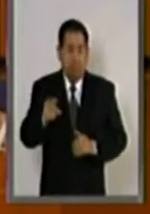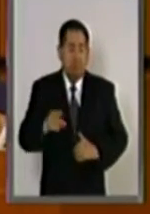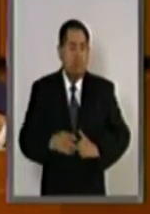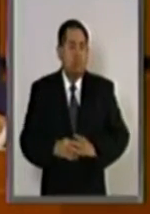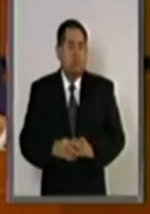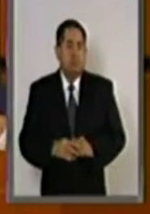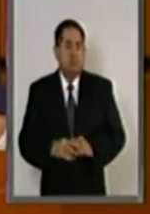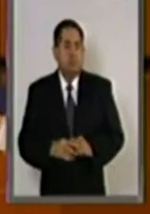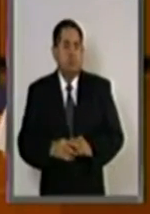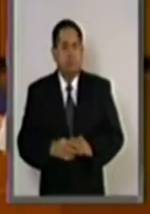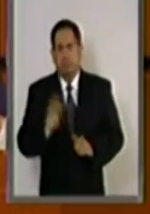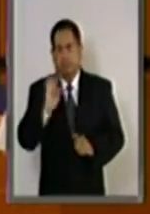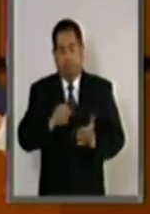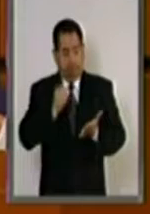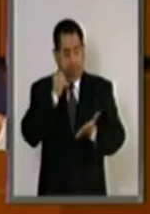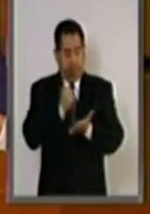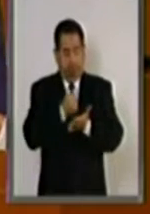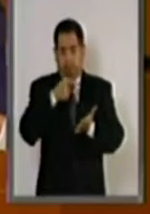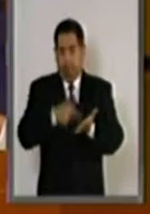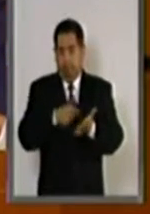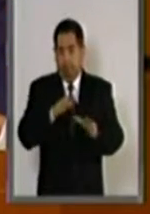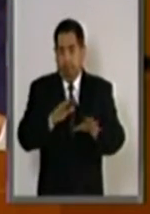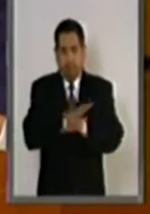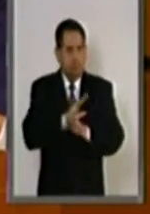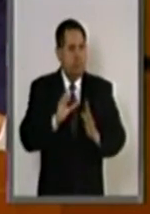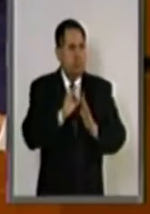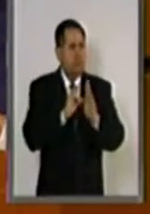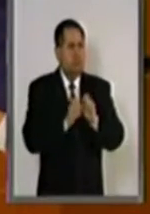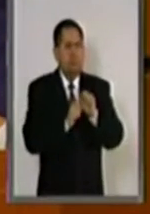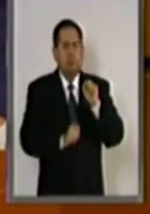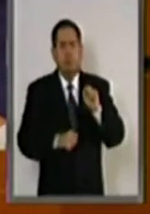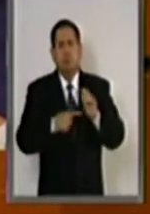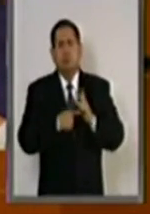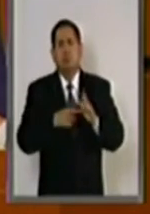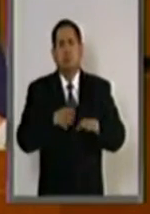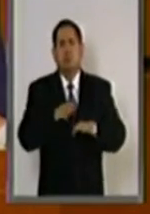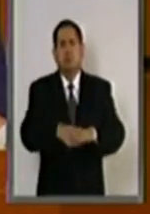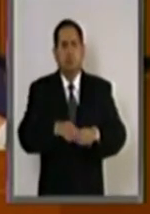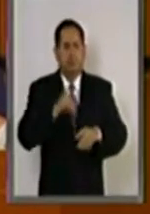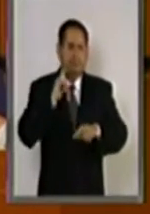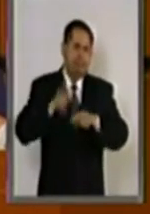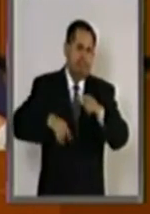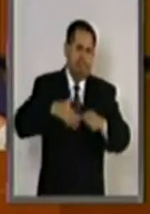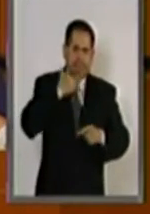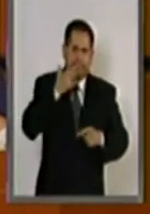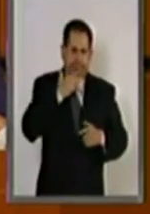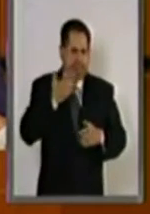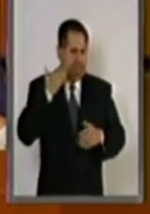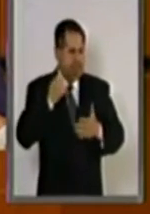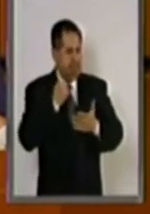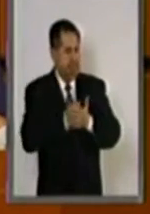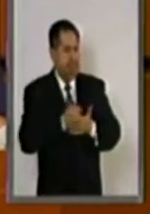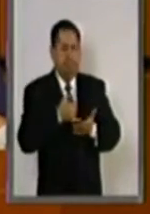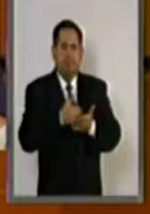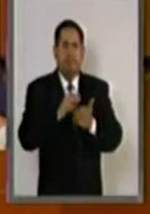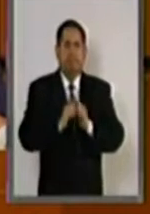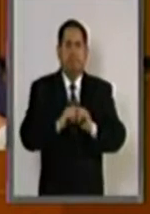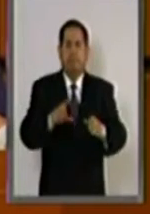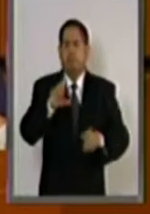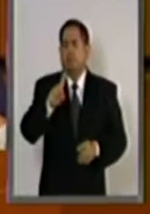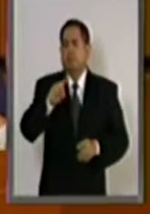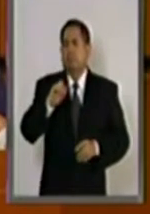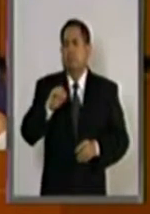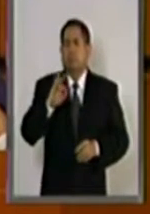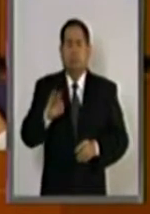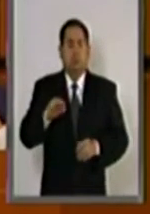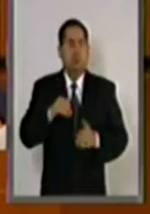Con la aprobación de la Reforma Constitucional en materia de combate a la corrupción publicada en el Diario Oficial